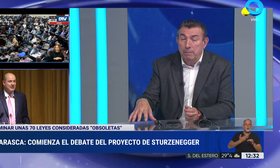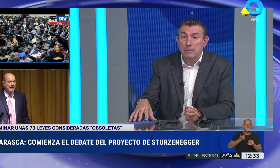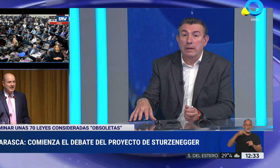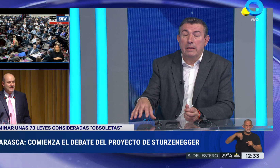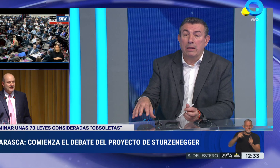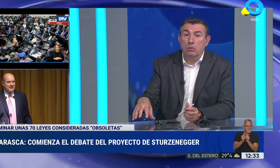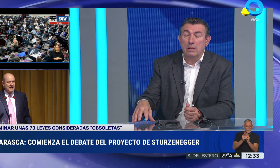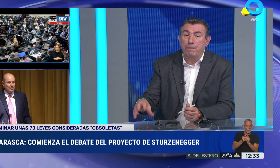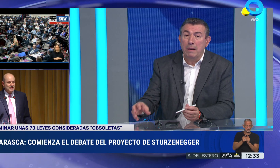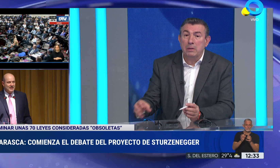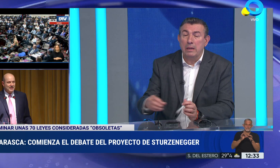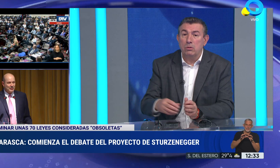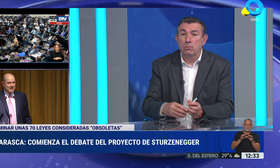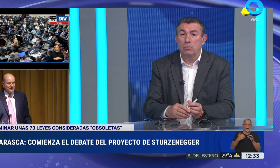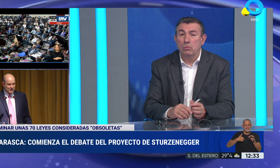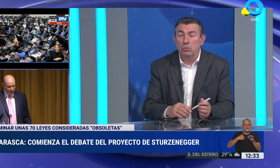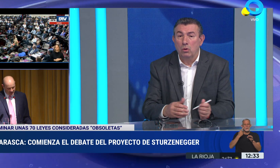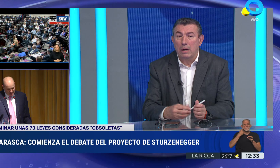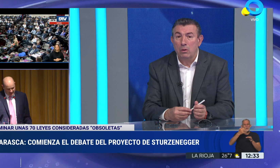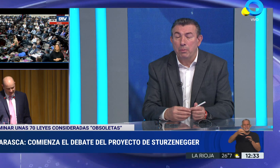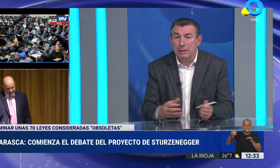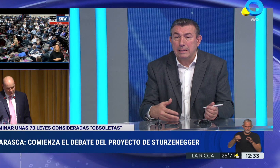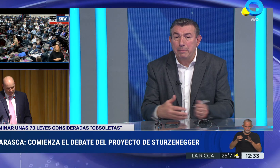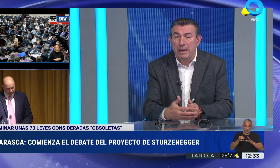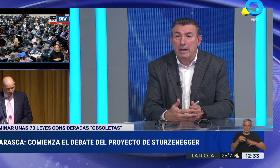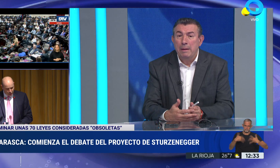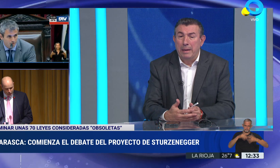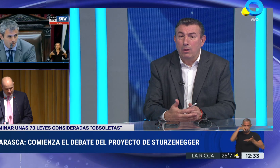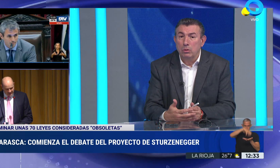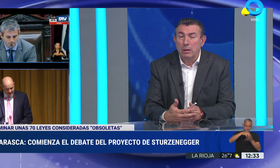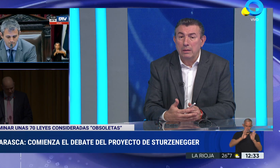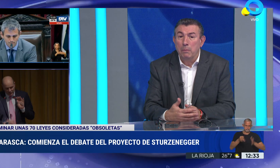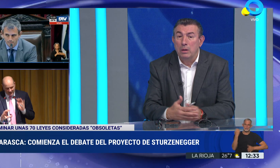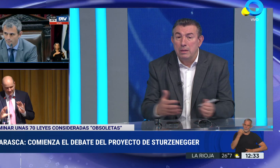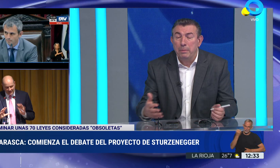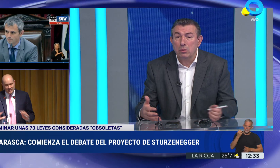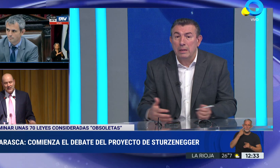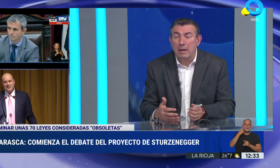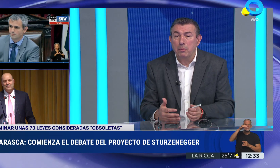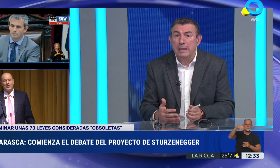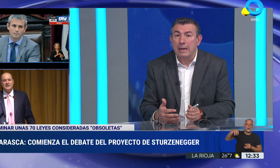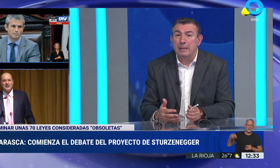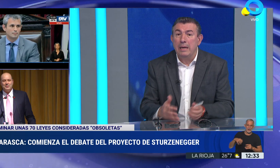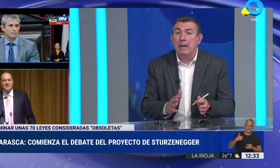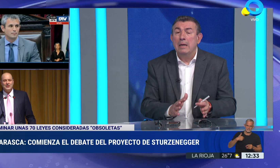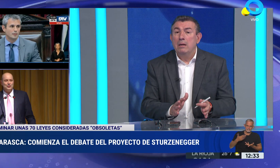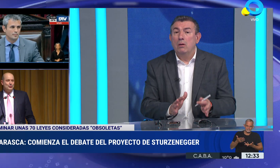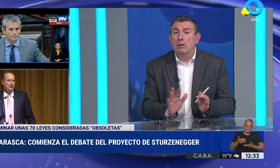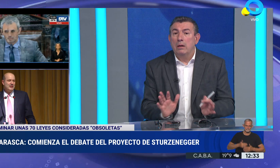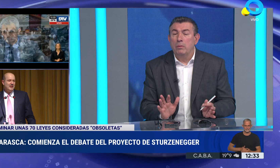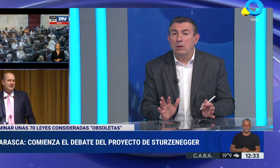La FAM. La conocida FAM, que es un órgano importante para los municipios de la República Argentina.